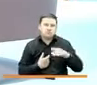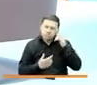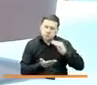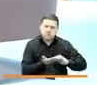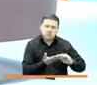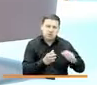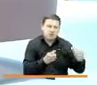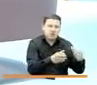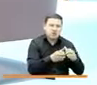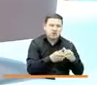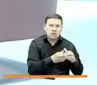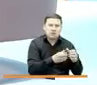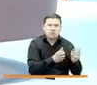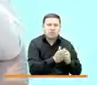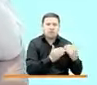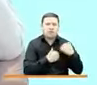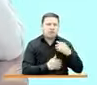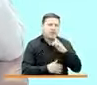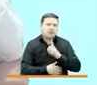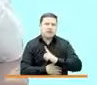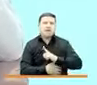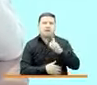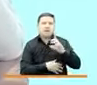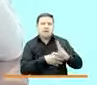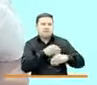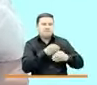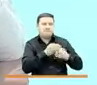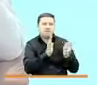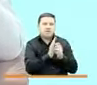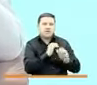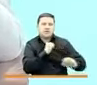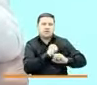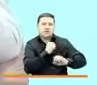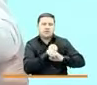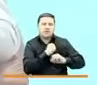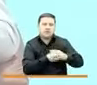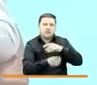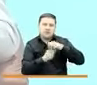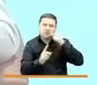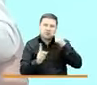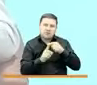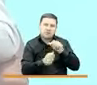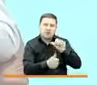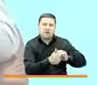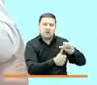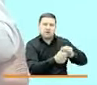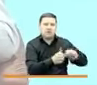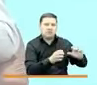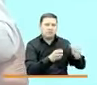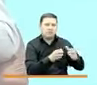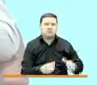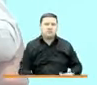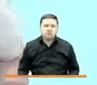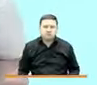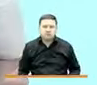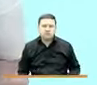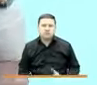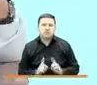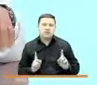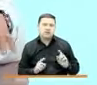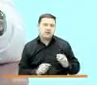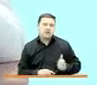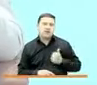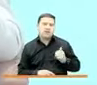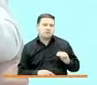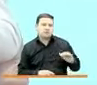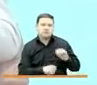colectiva que se encargan de liderar e implementar apoyar en la implementación de cada una de estas medidas pero también aprovechamos